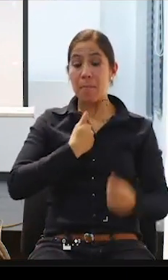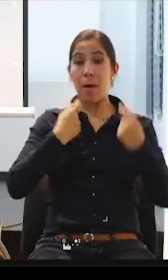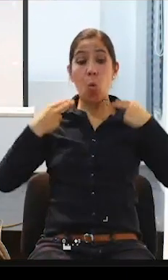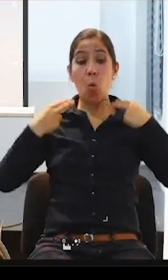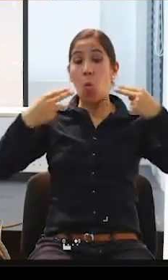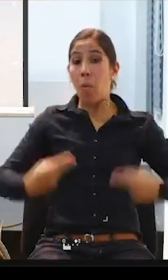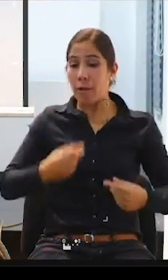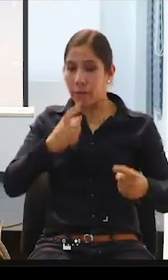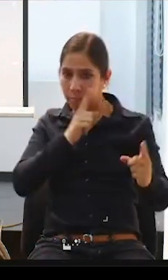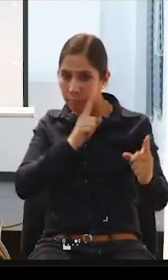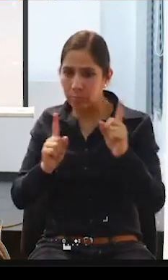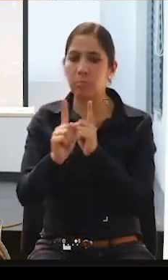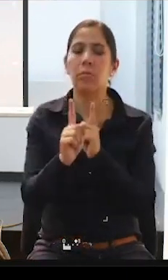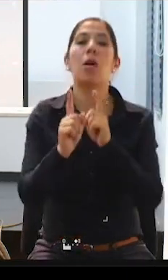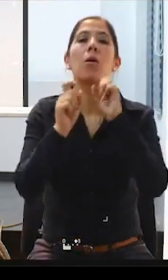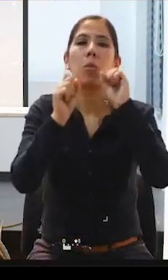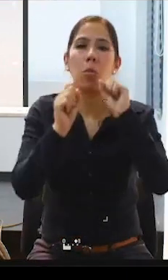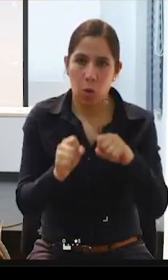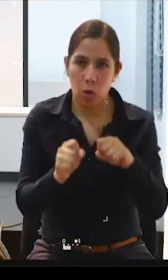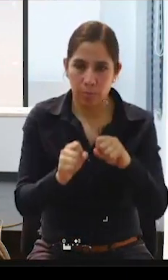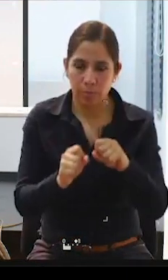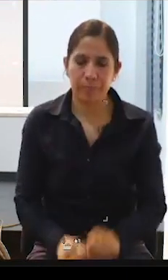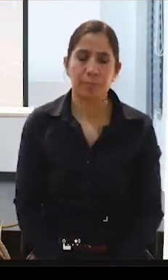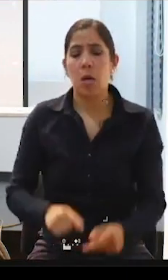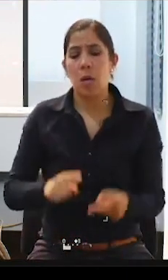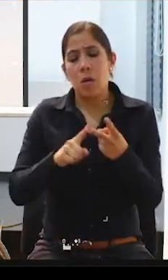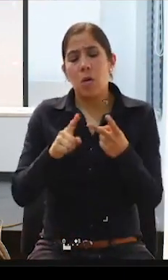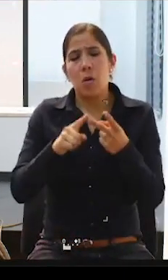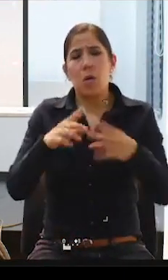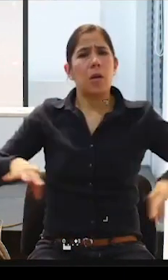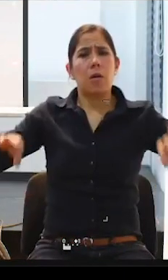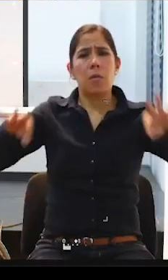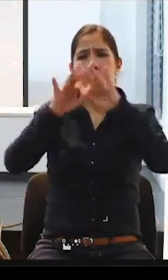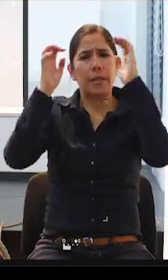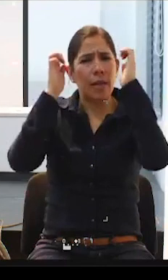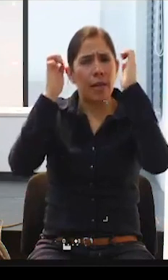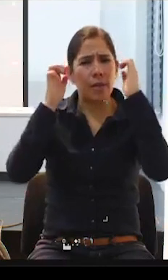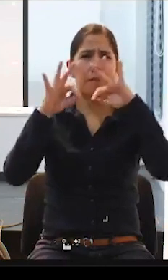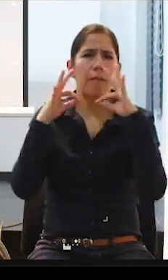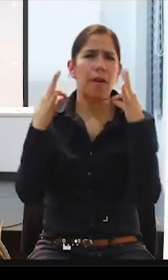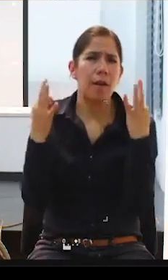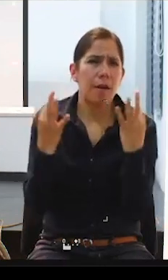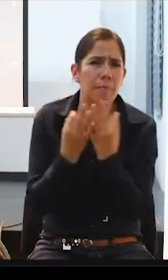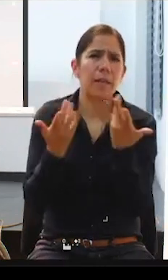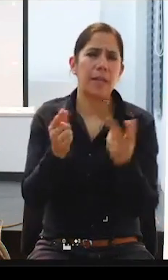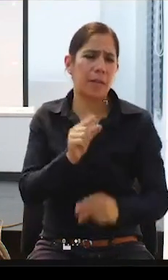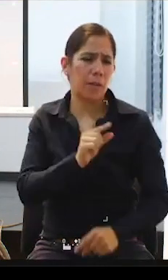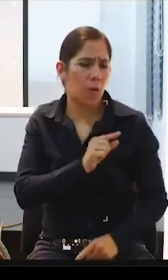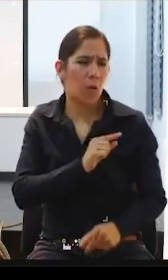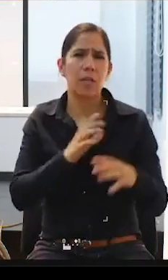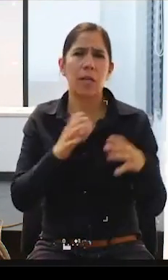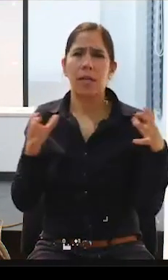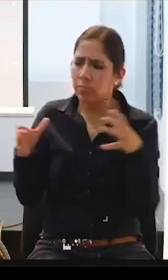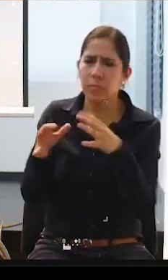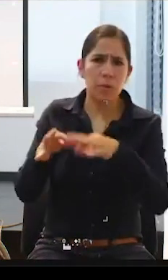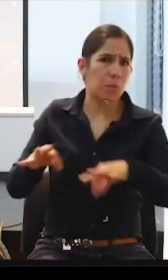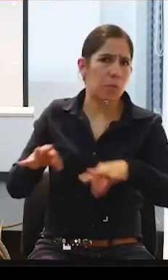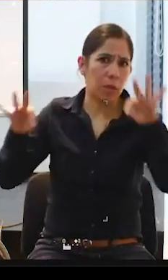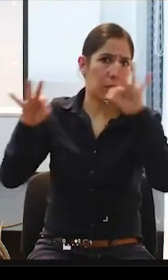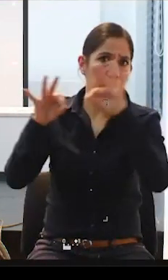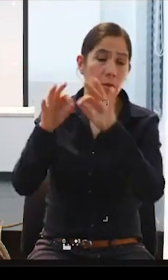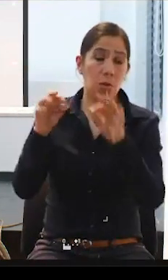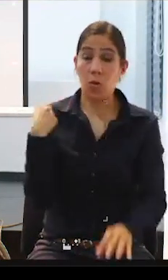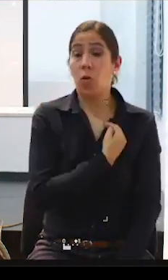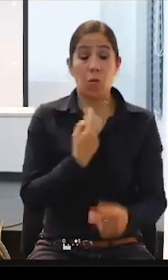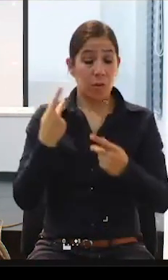educación educación a nivel general a los familiares concientización muchísima ¿verdad? de que somos personas y no